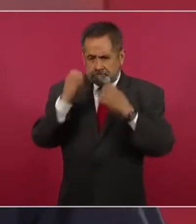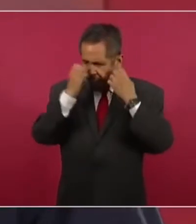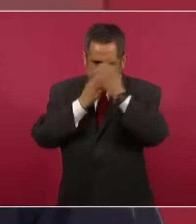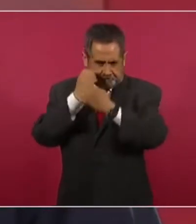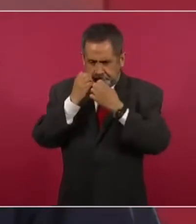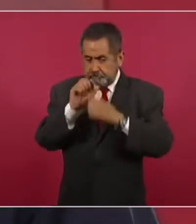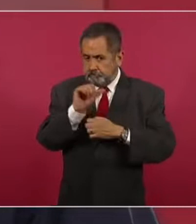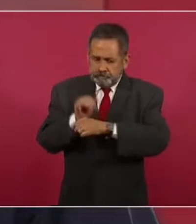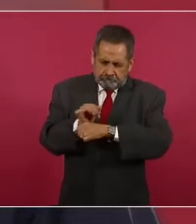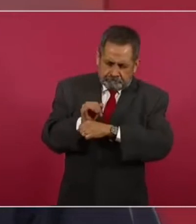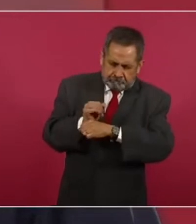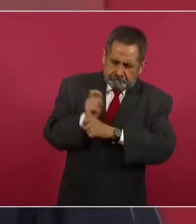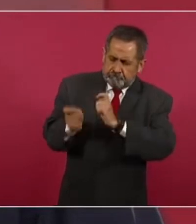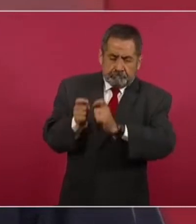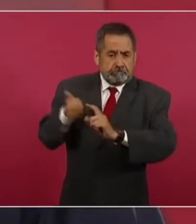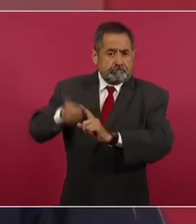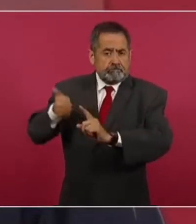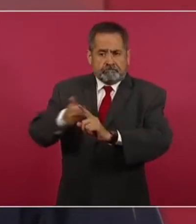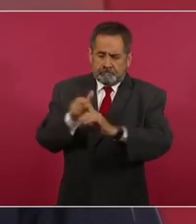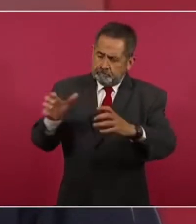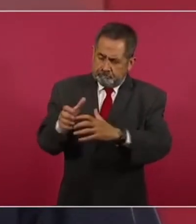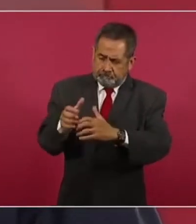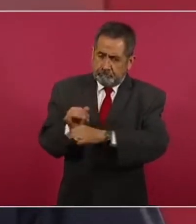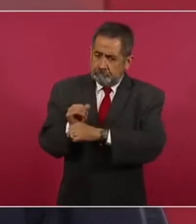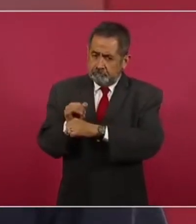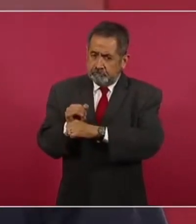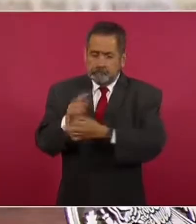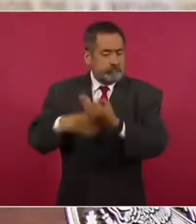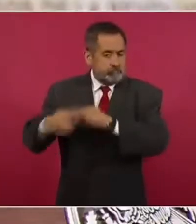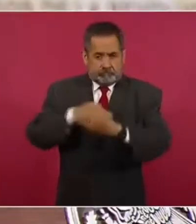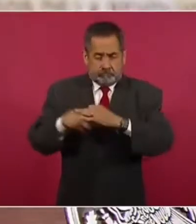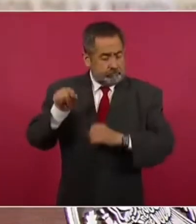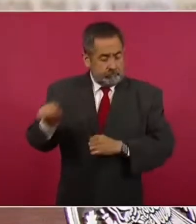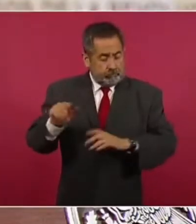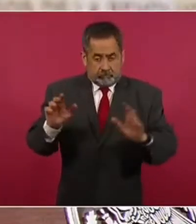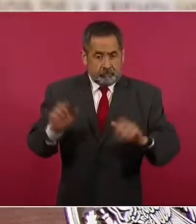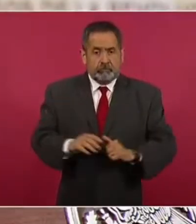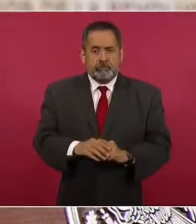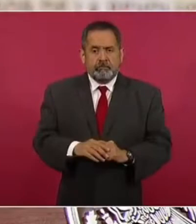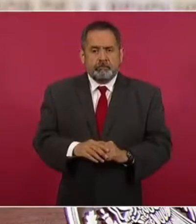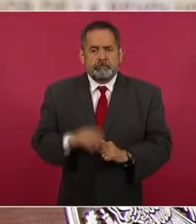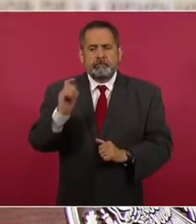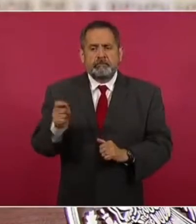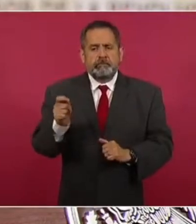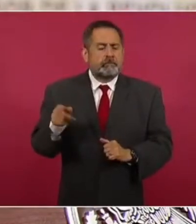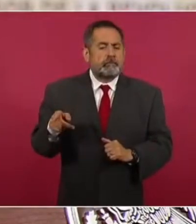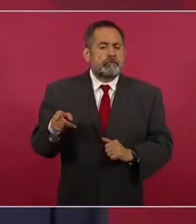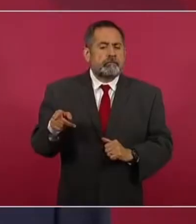investigación, todos. Y que se